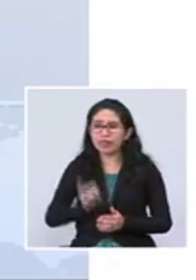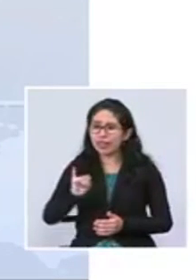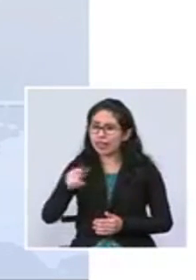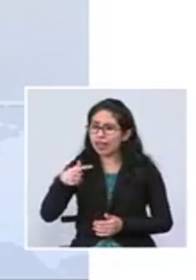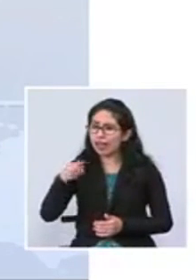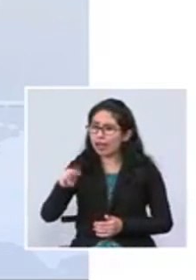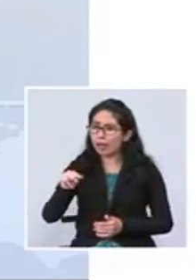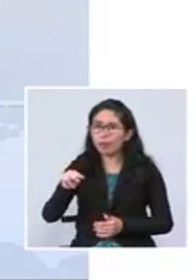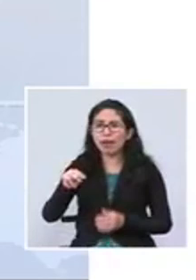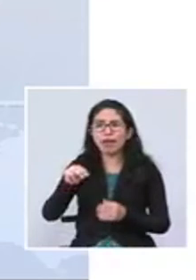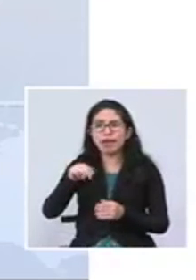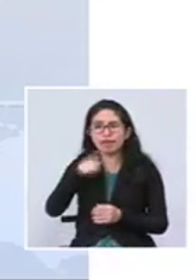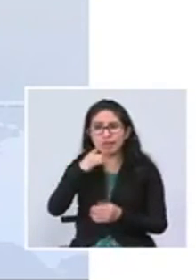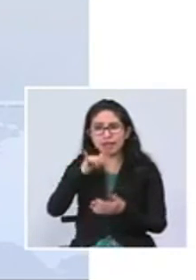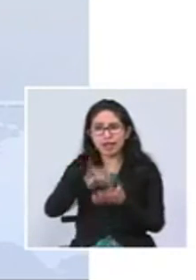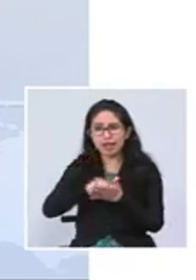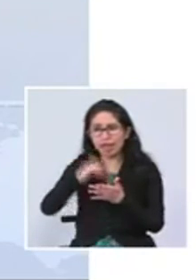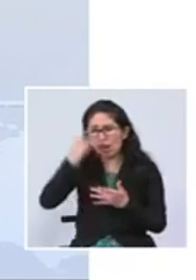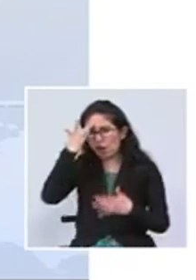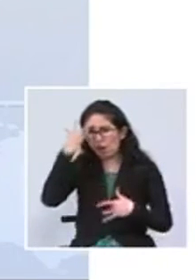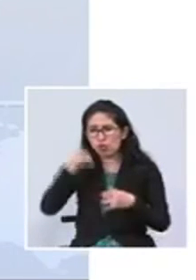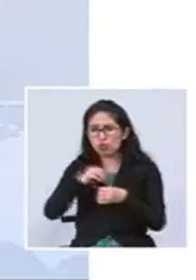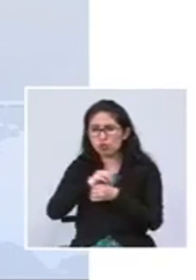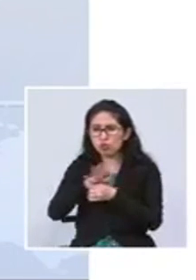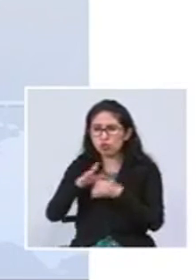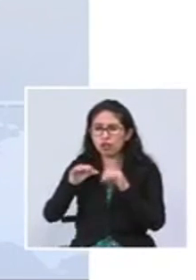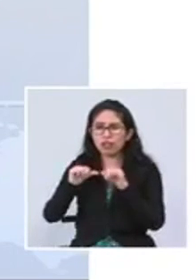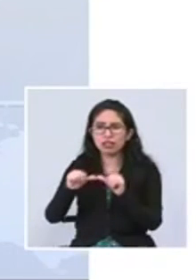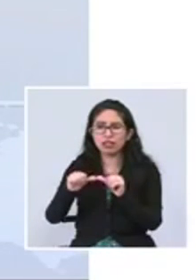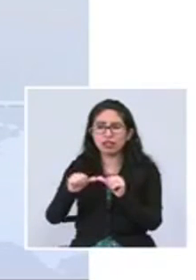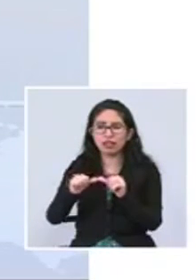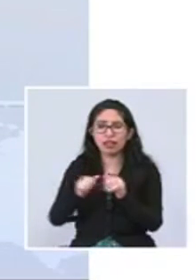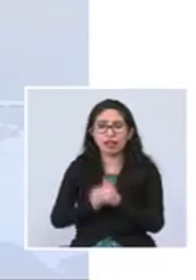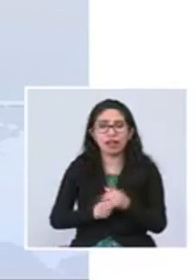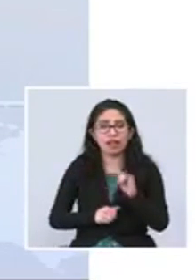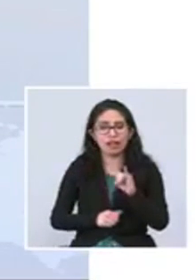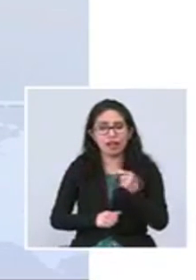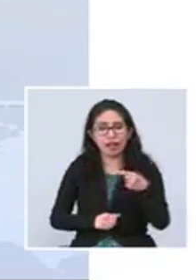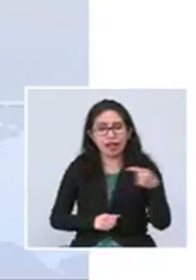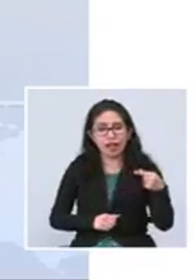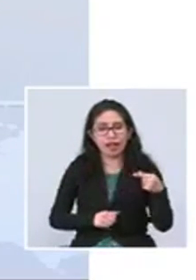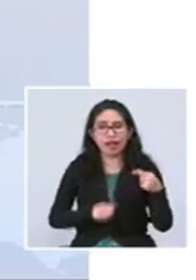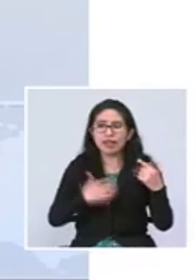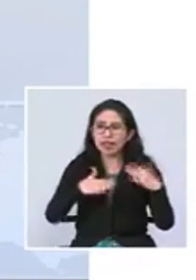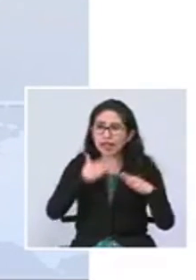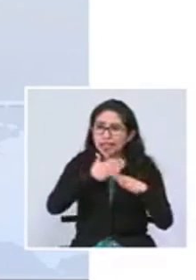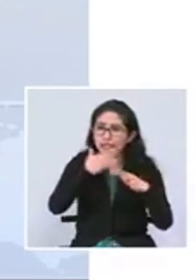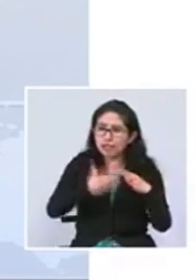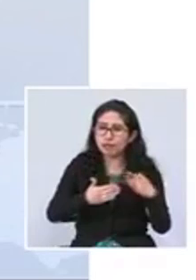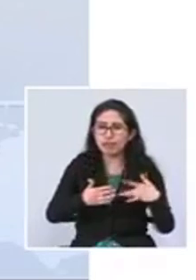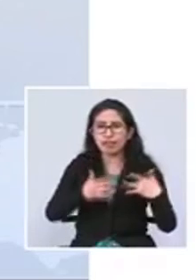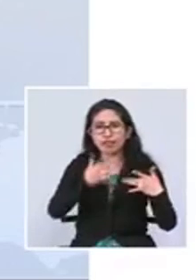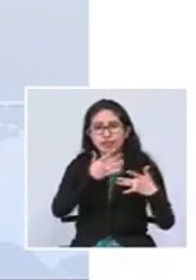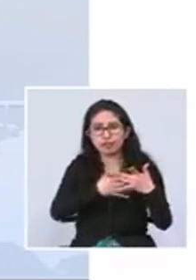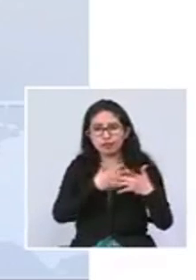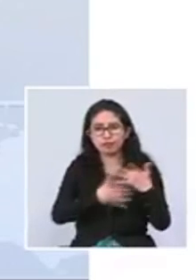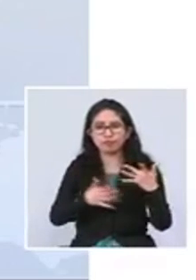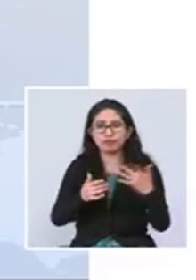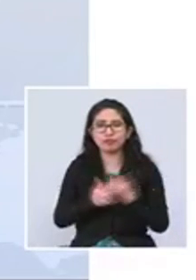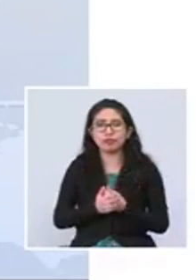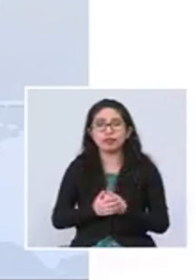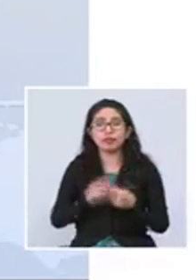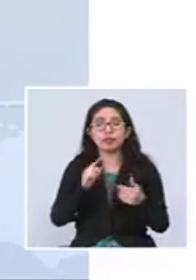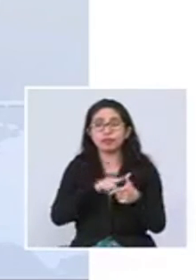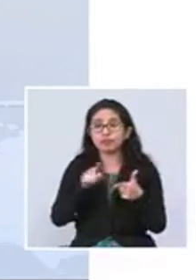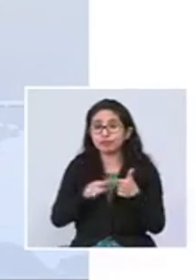infección activa y los IgG que aquello está pasando y estos se van a mantener por lo menos hasta el día 25. Es